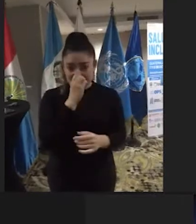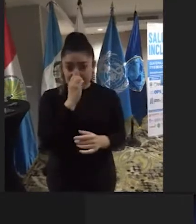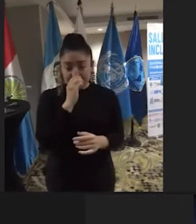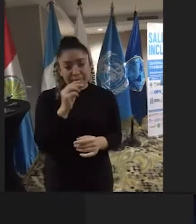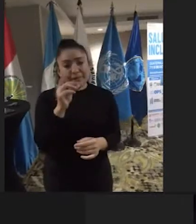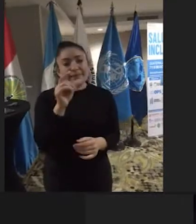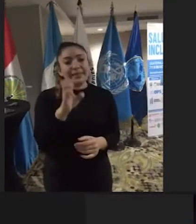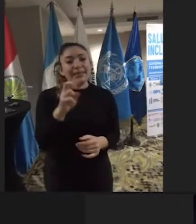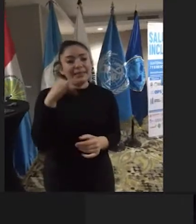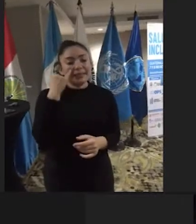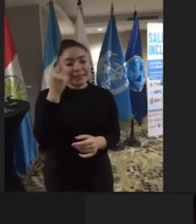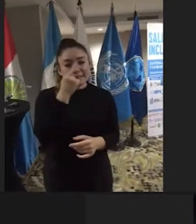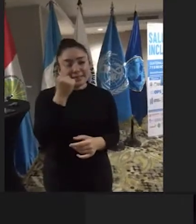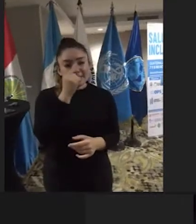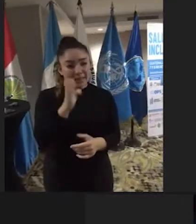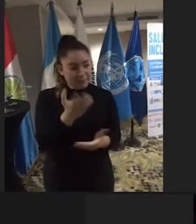por favor.